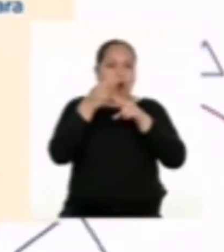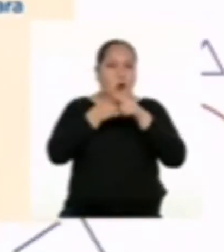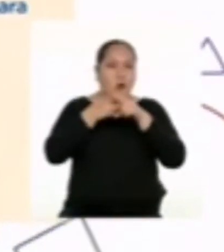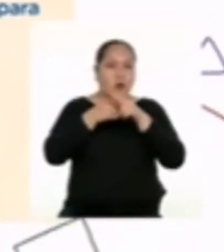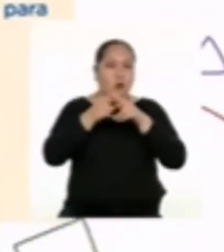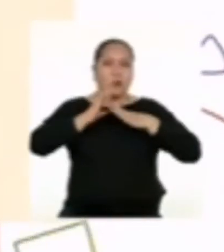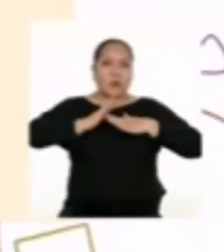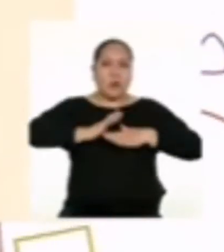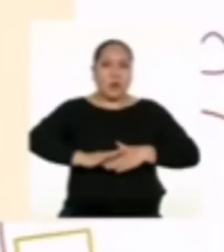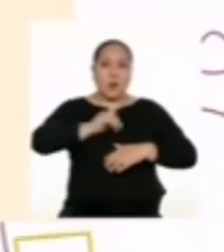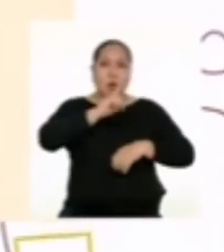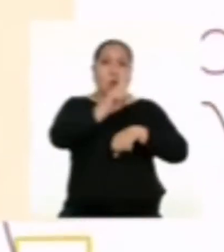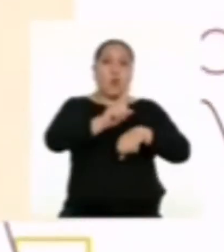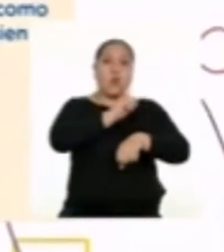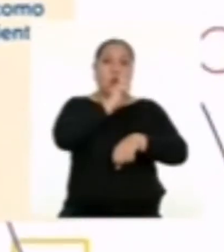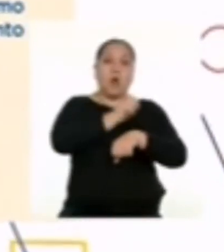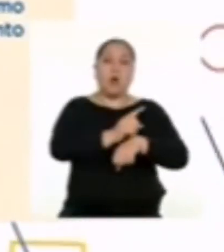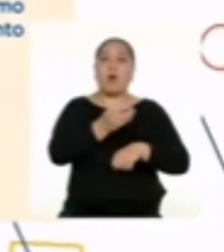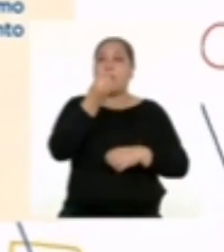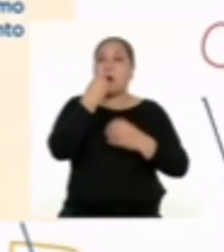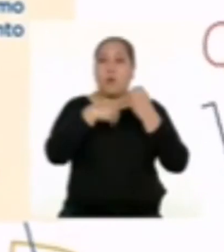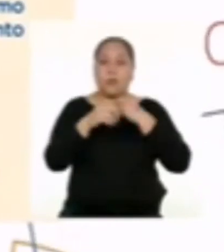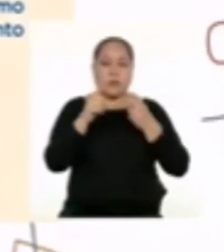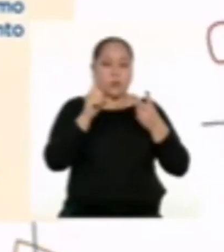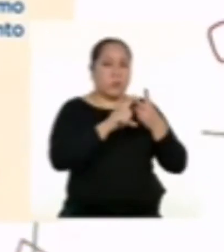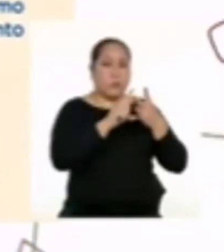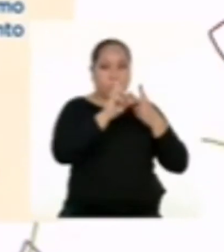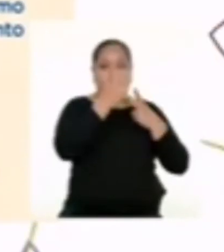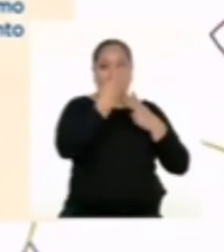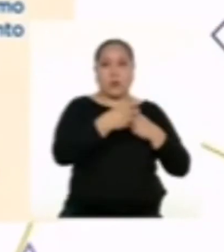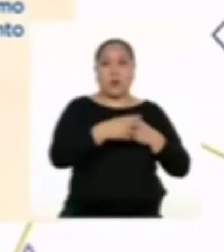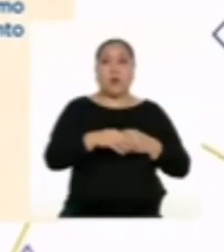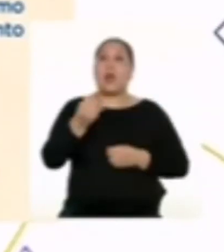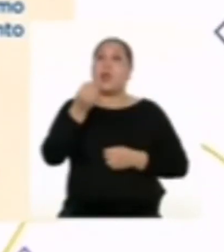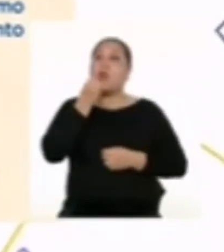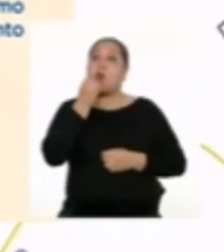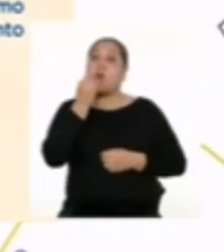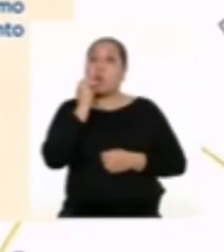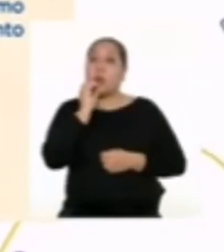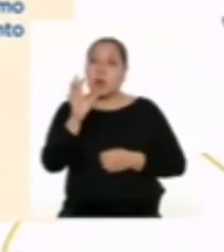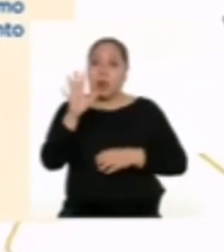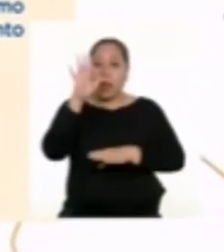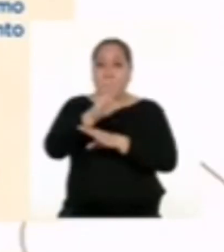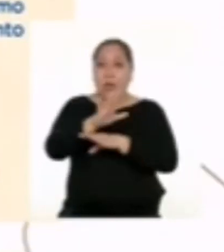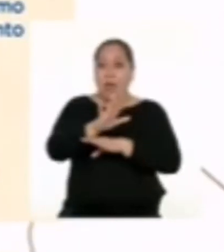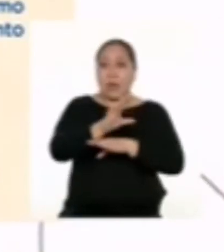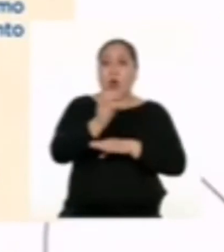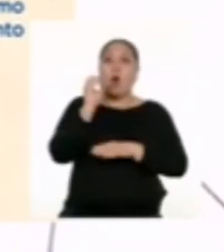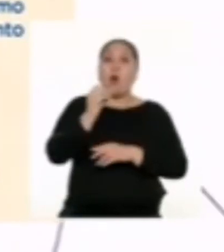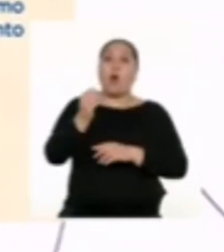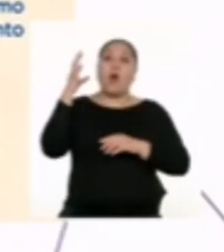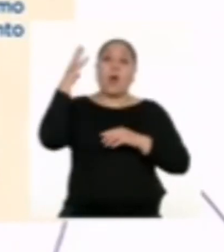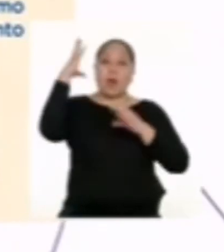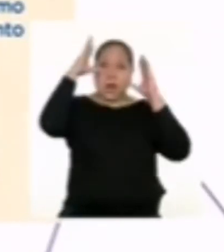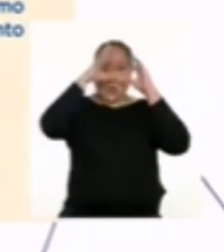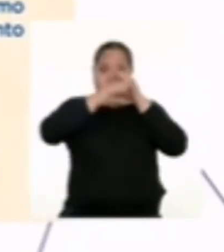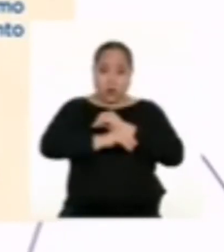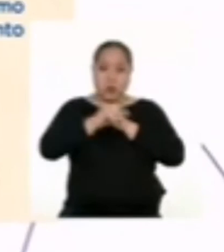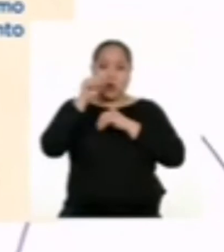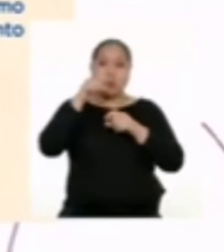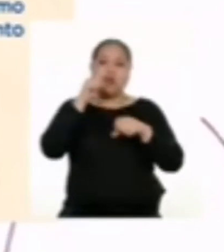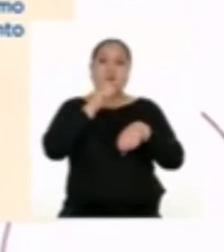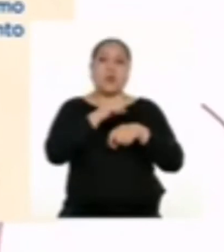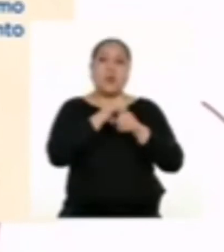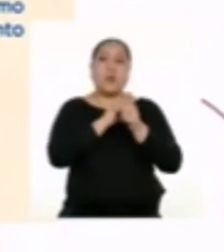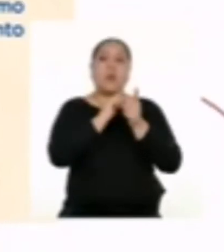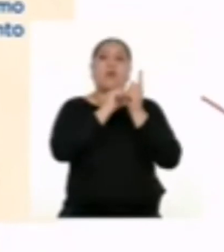para almorzar. Dos, haga que la cena o almuerzo, en nuestro caso, sea un tiempo